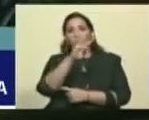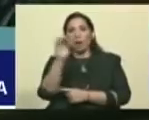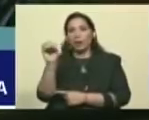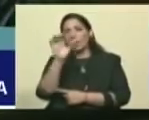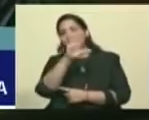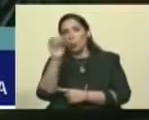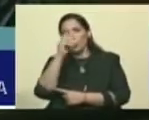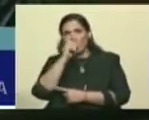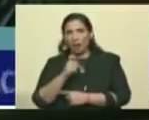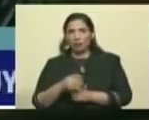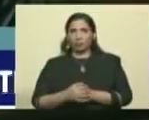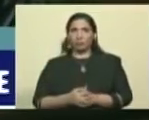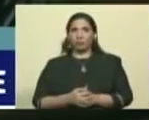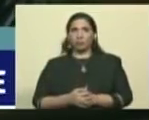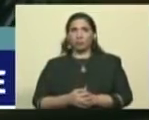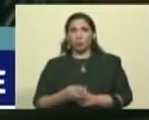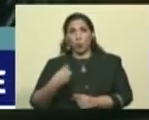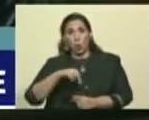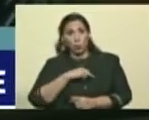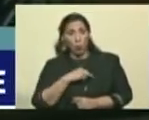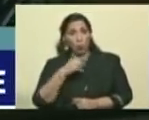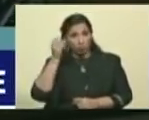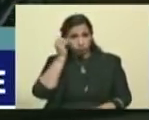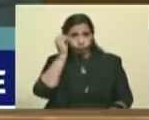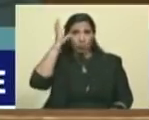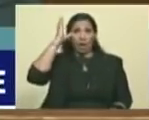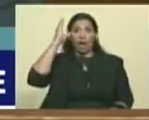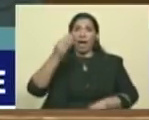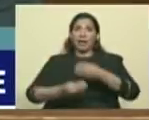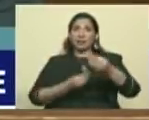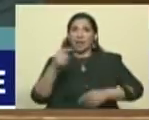De lo que nosotros seamos capaces de hacer hoy unidos.